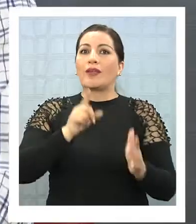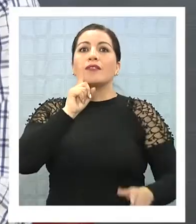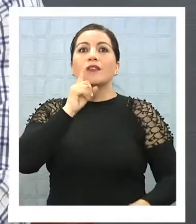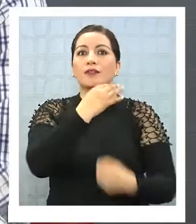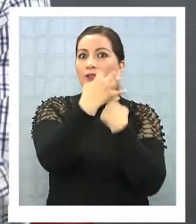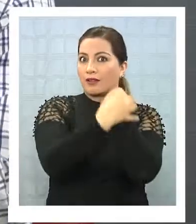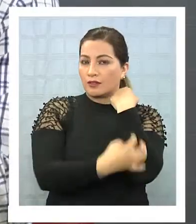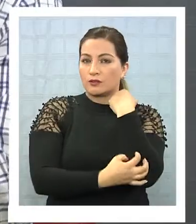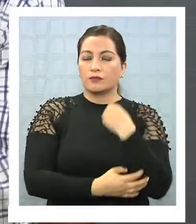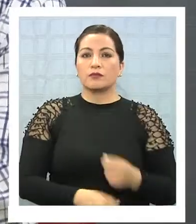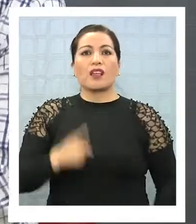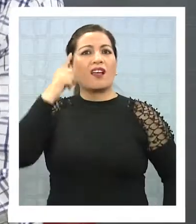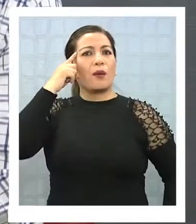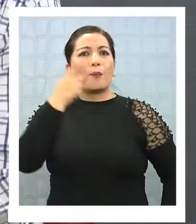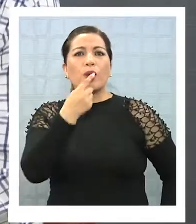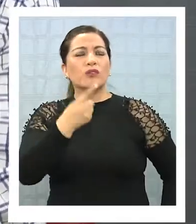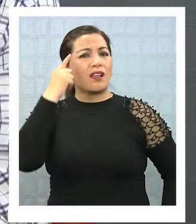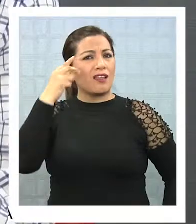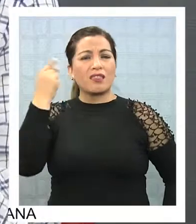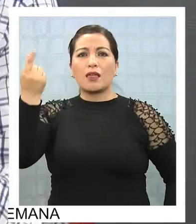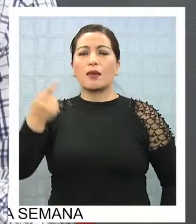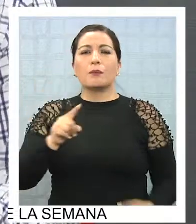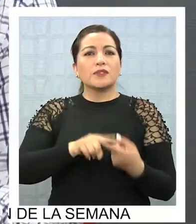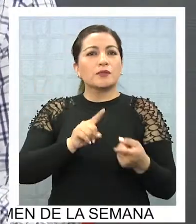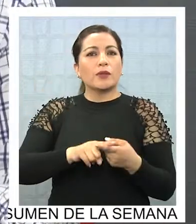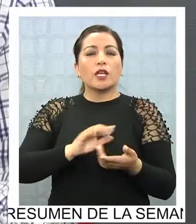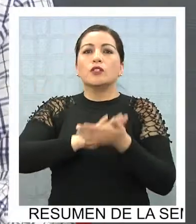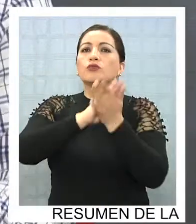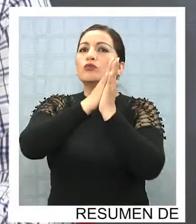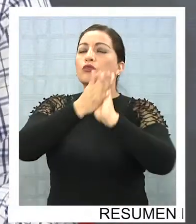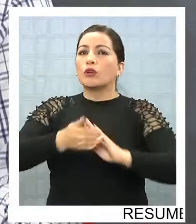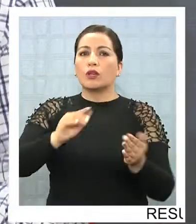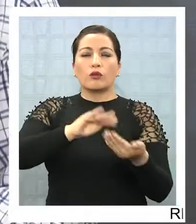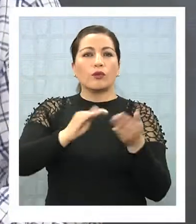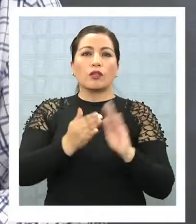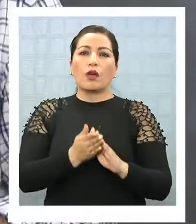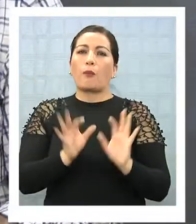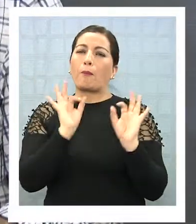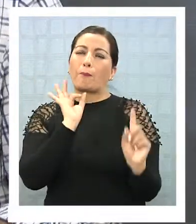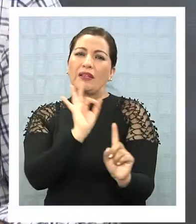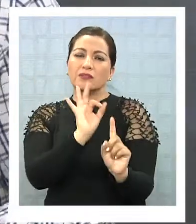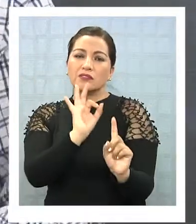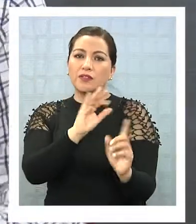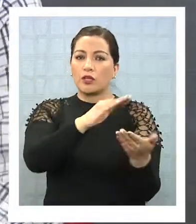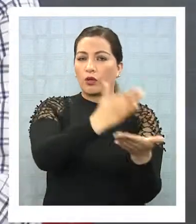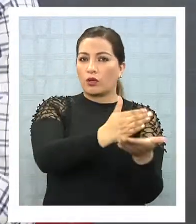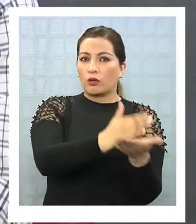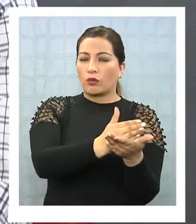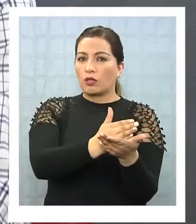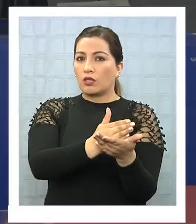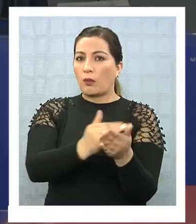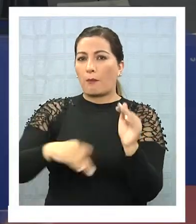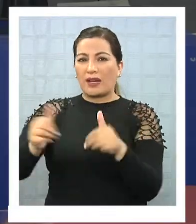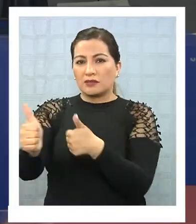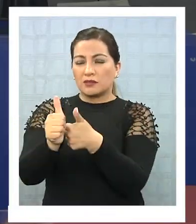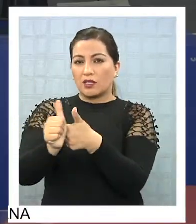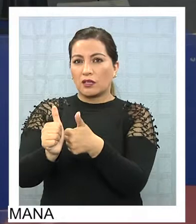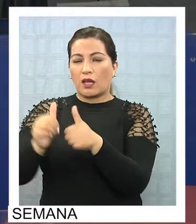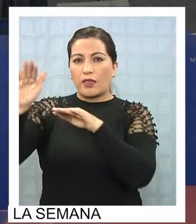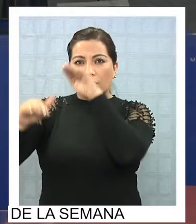regiones. ¿La idea era que participara toda la comunidad o específicamente los colegios, la gente que está más en el borde costero? No, este